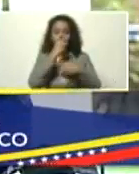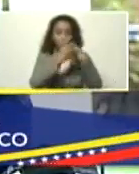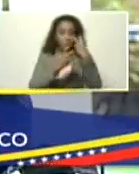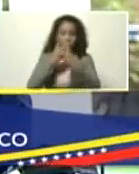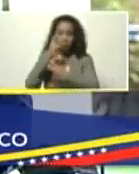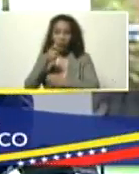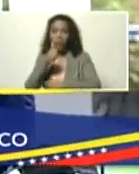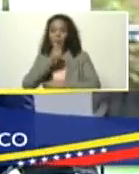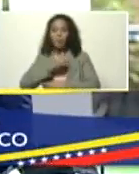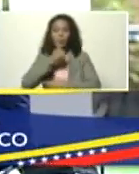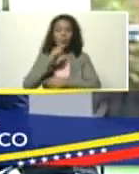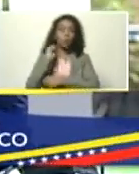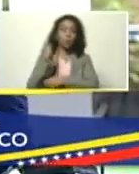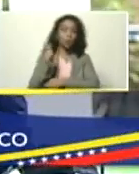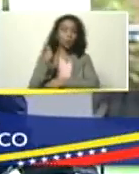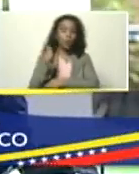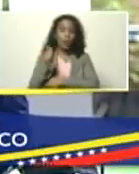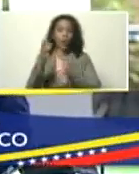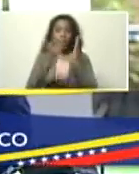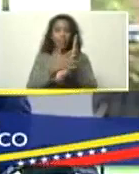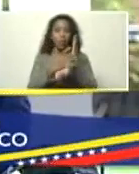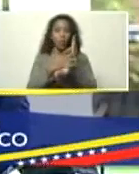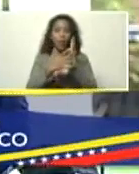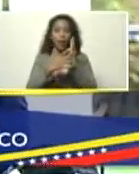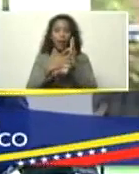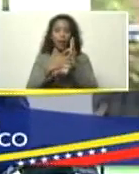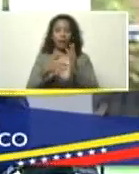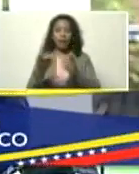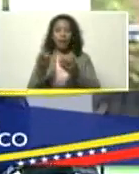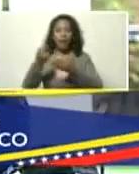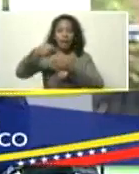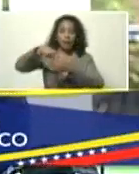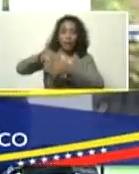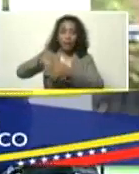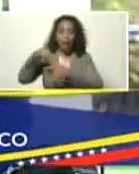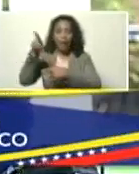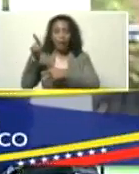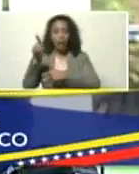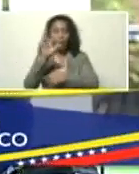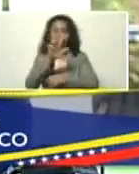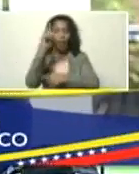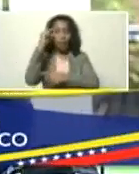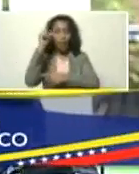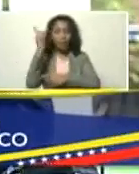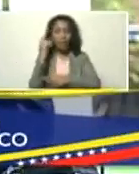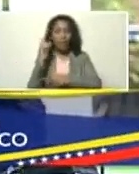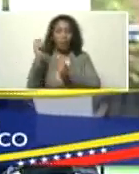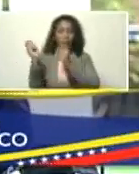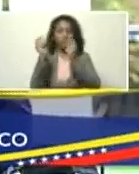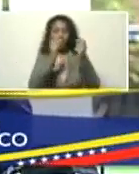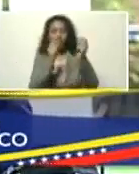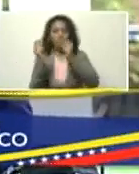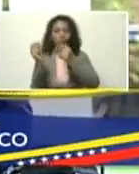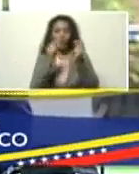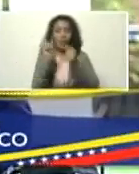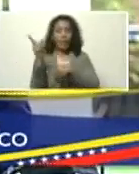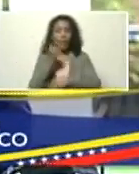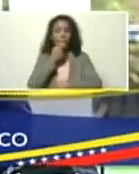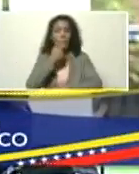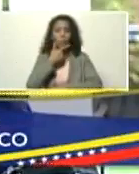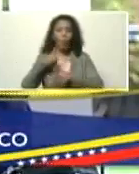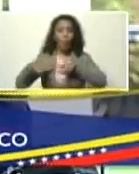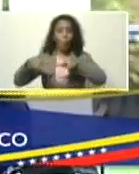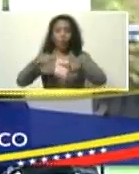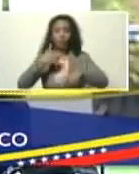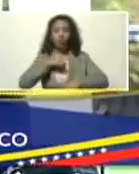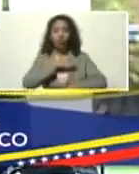sustentable, y tecnologías ecológicas. Nosotros durante estos tres días de debate, presidente, aquí en este hermoso lugar,